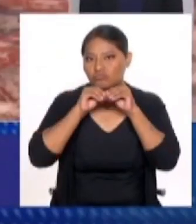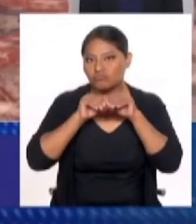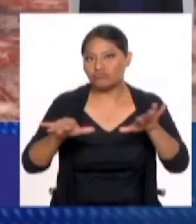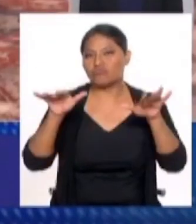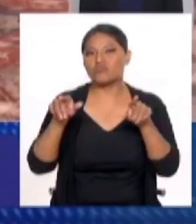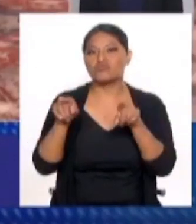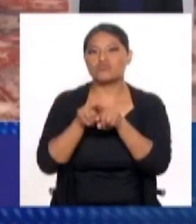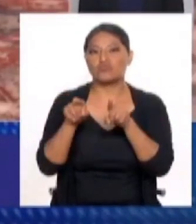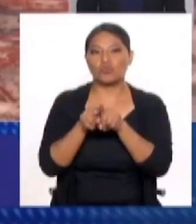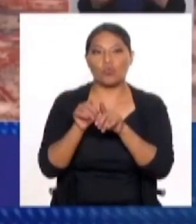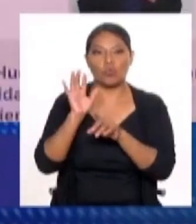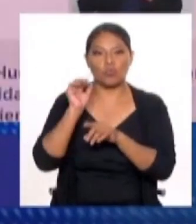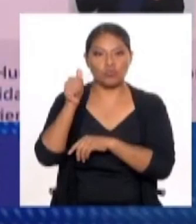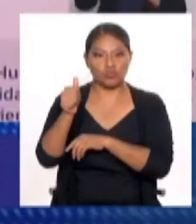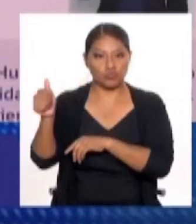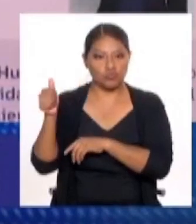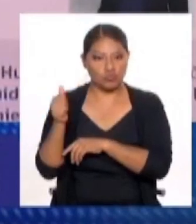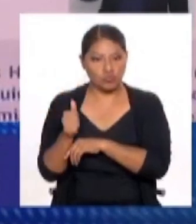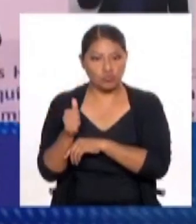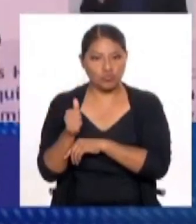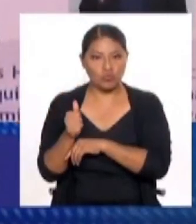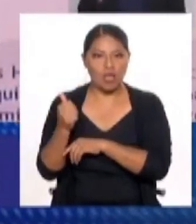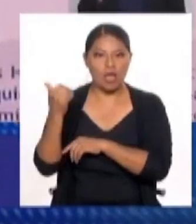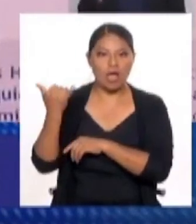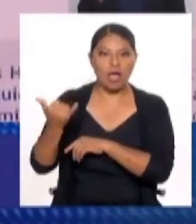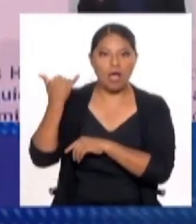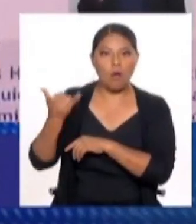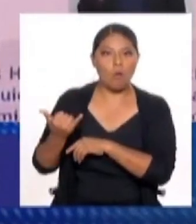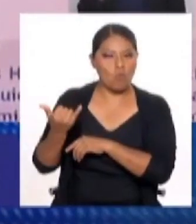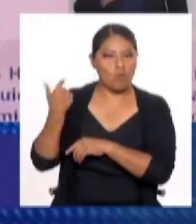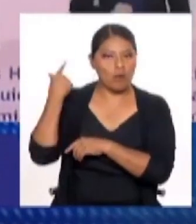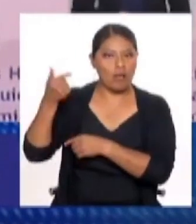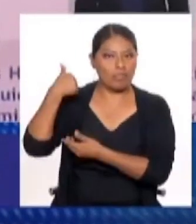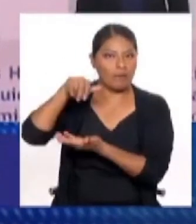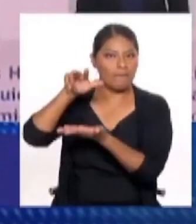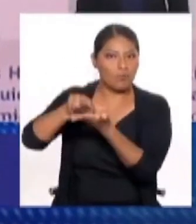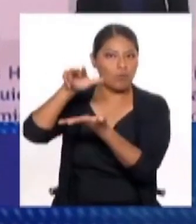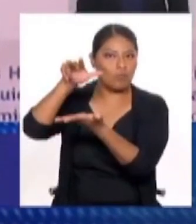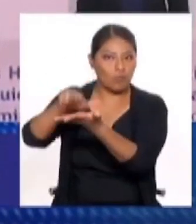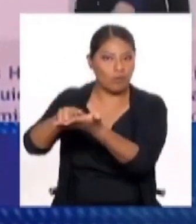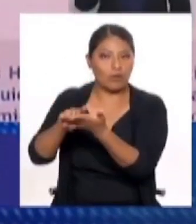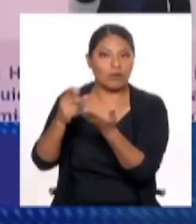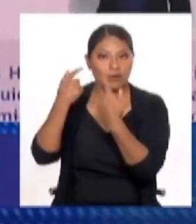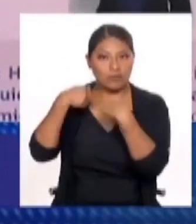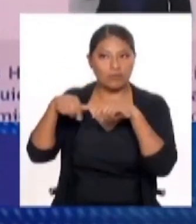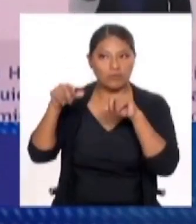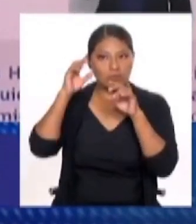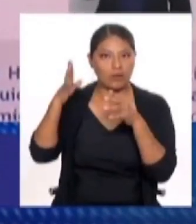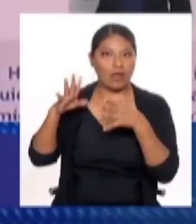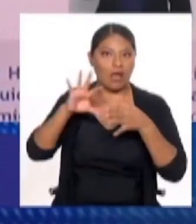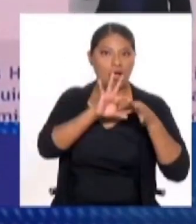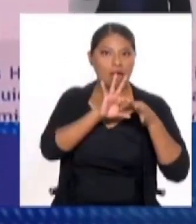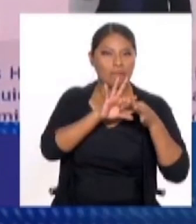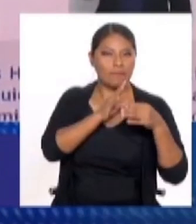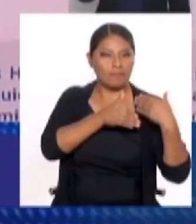digamos, que están en oposición a lo que se había aprobado anteriormente, por ejemplo, en relación al tema del aborto.